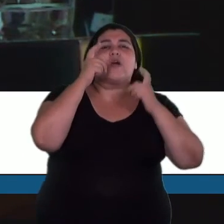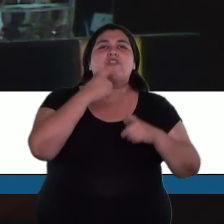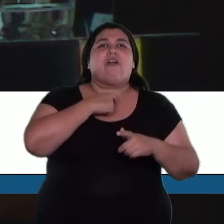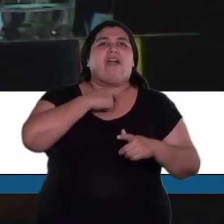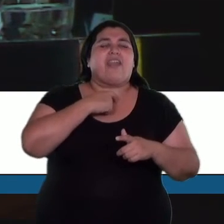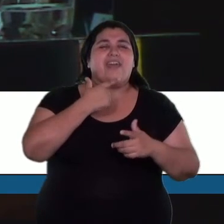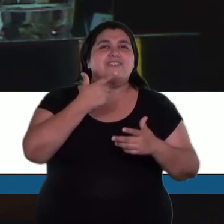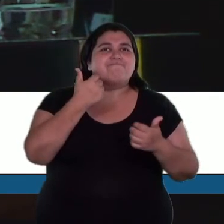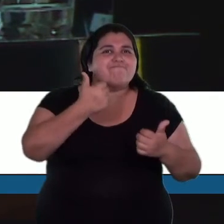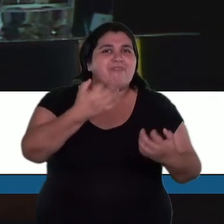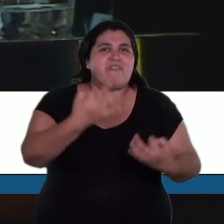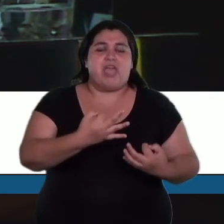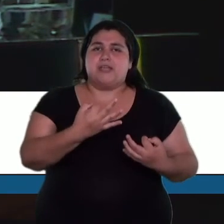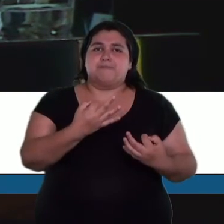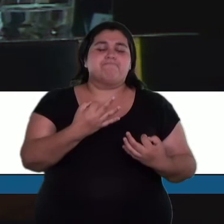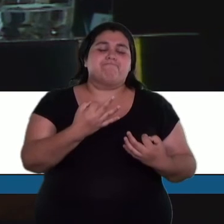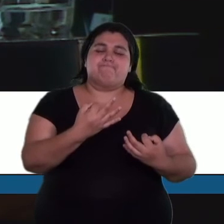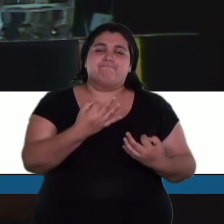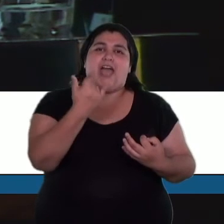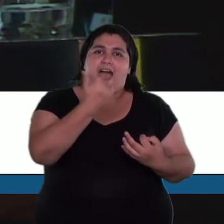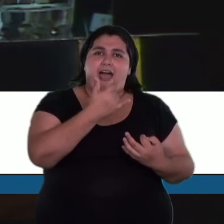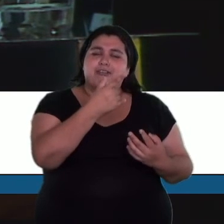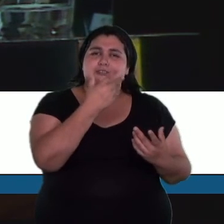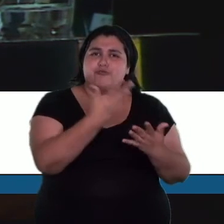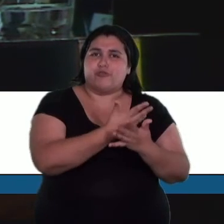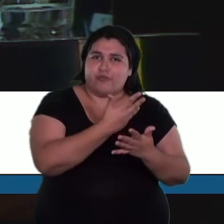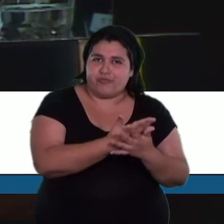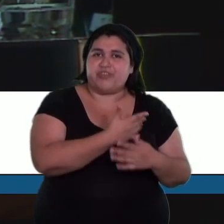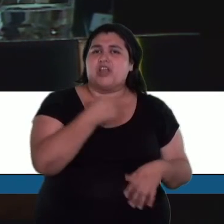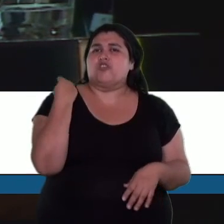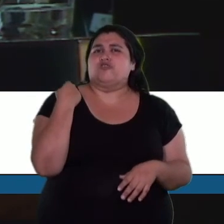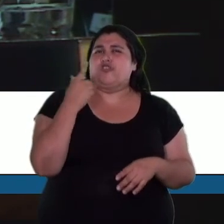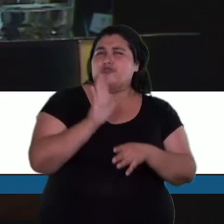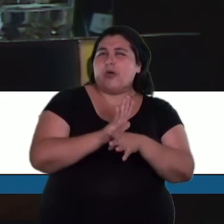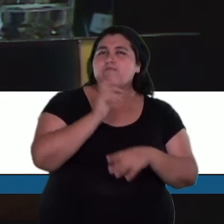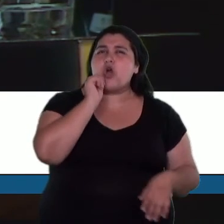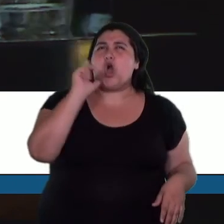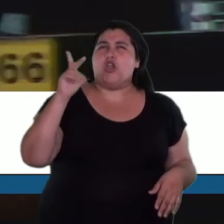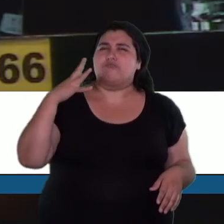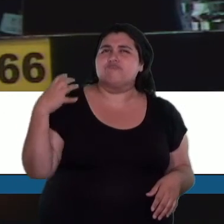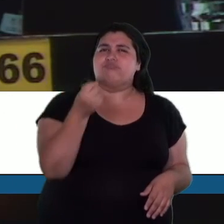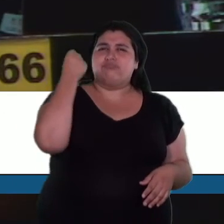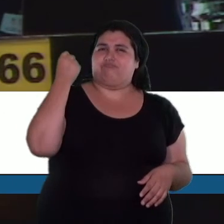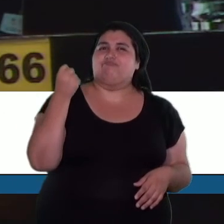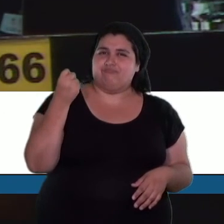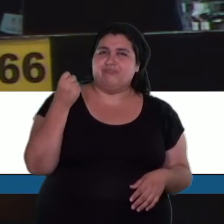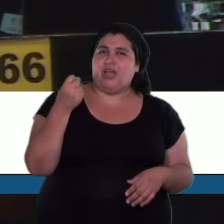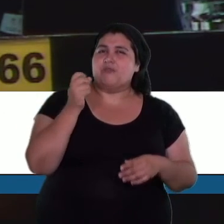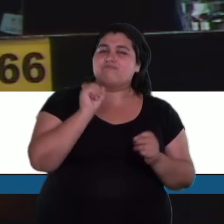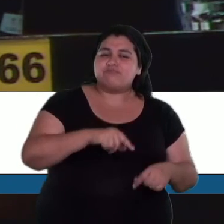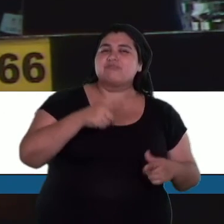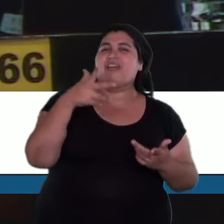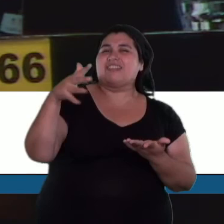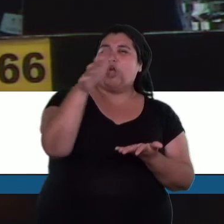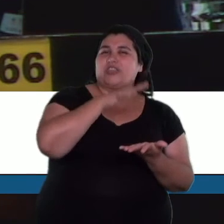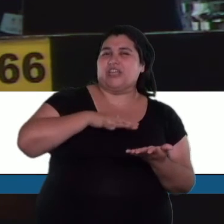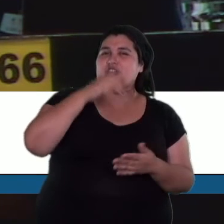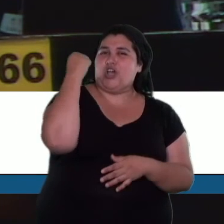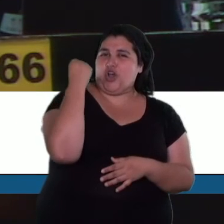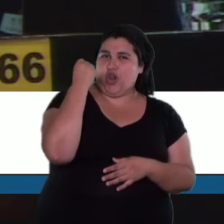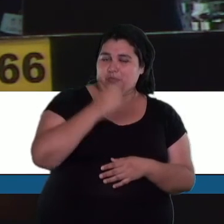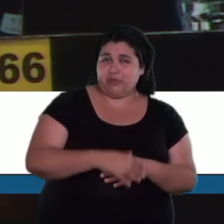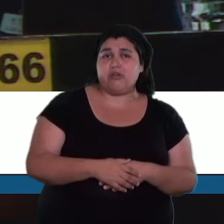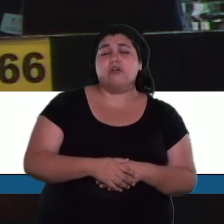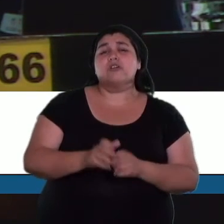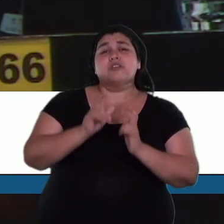eso, para nosotros, esto es una gran victoria. Especialmente en este contexto económico. Por último, decirle a